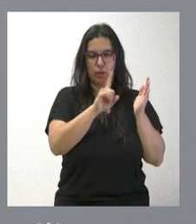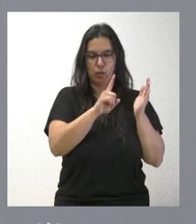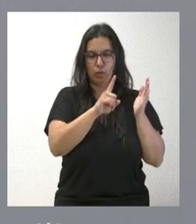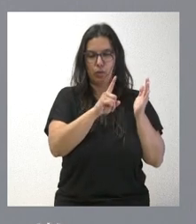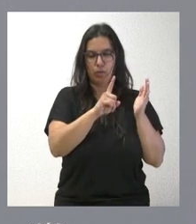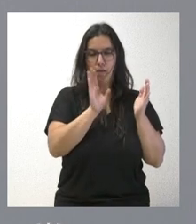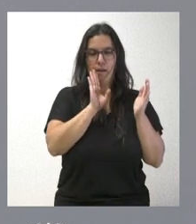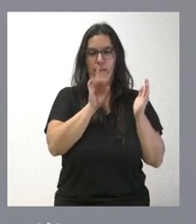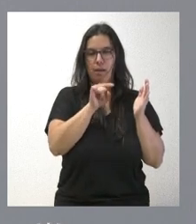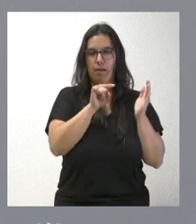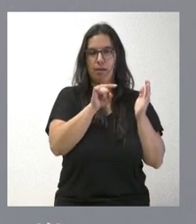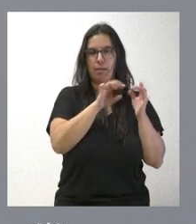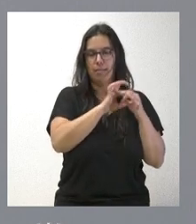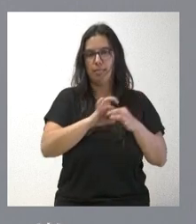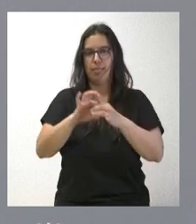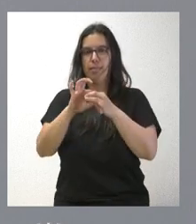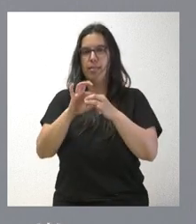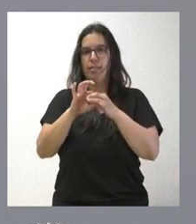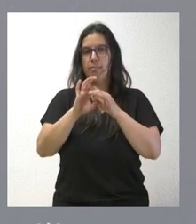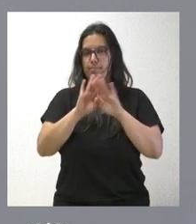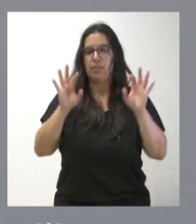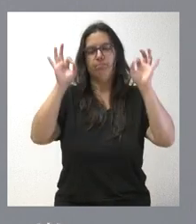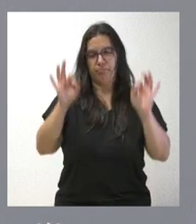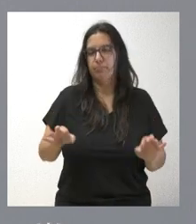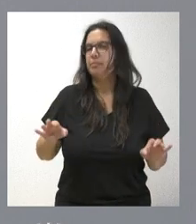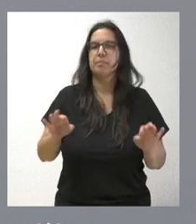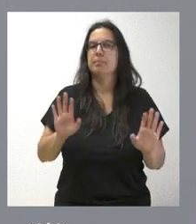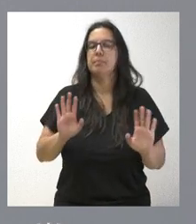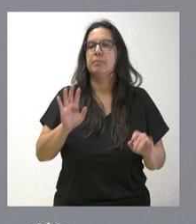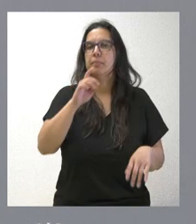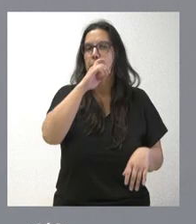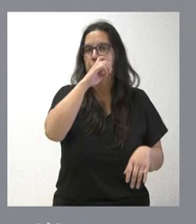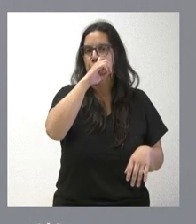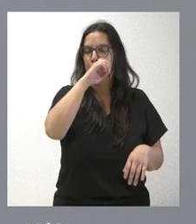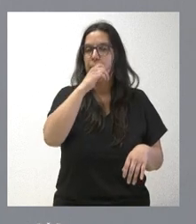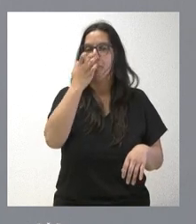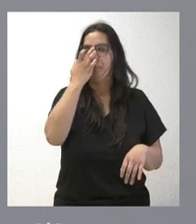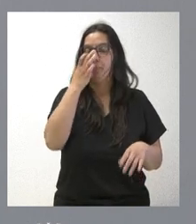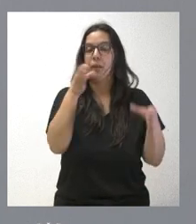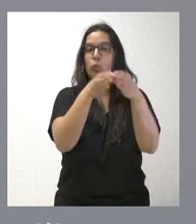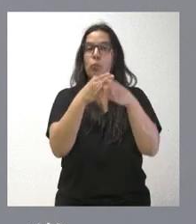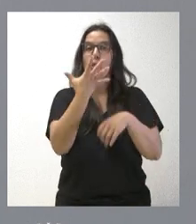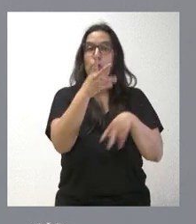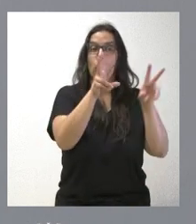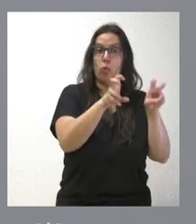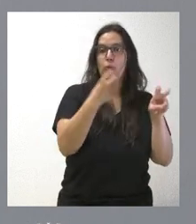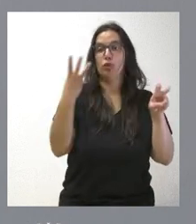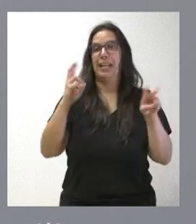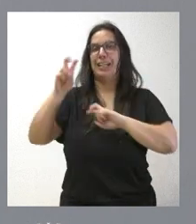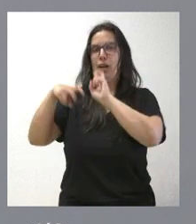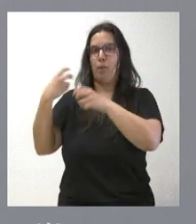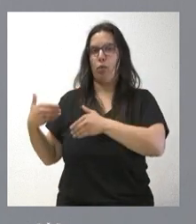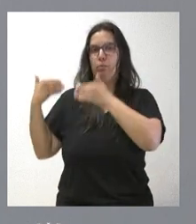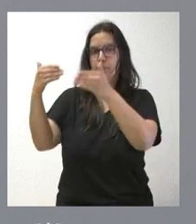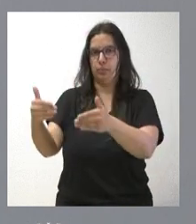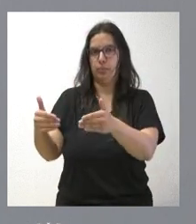que les señalaba respecto de este asunto, que efectivamente son cinco cuadrillas nuevas más las tres renovaciones que